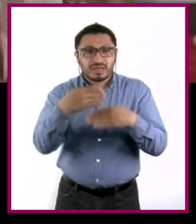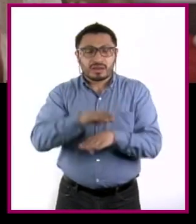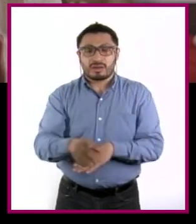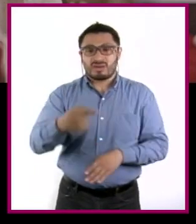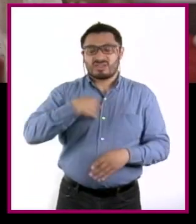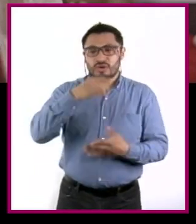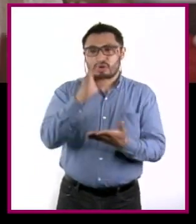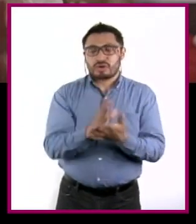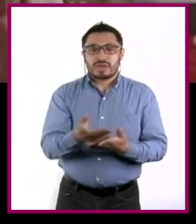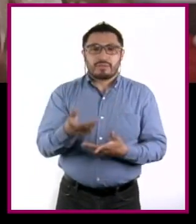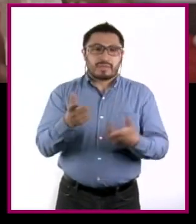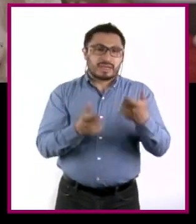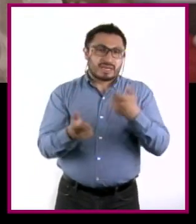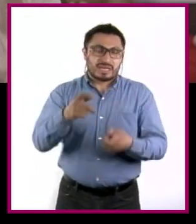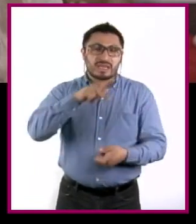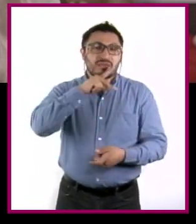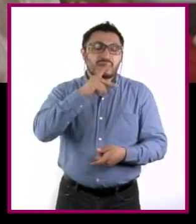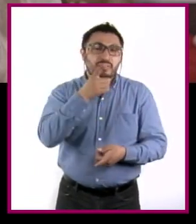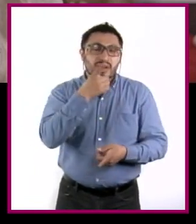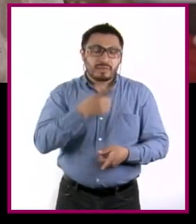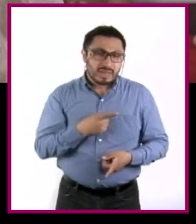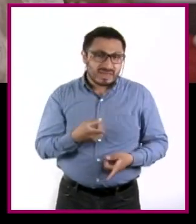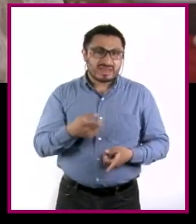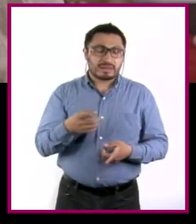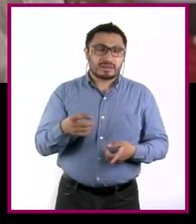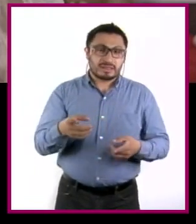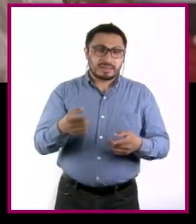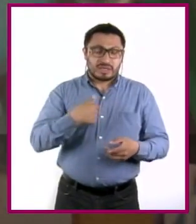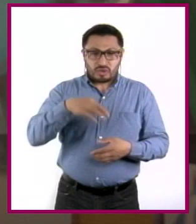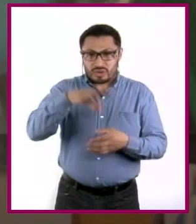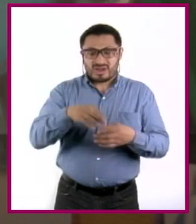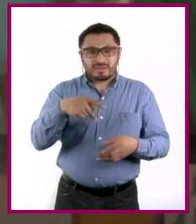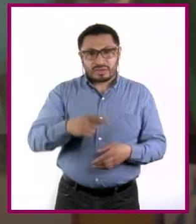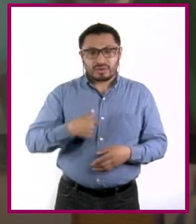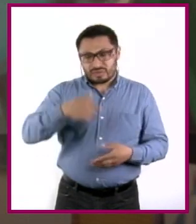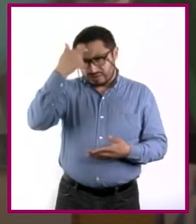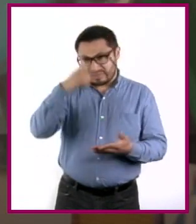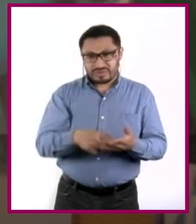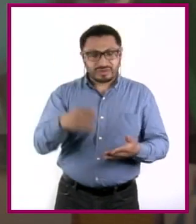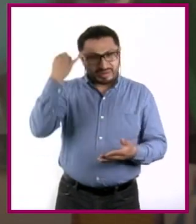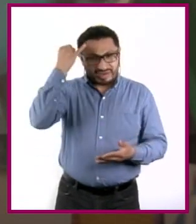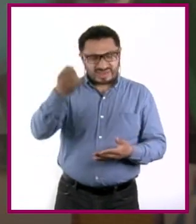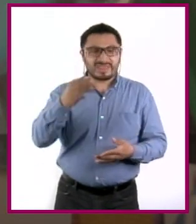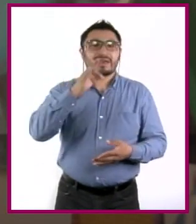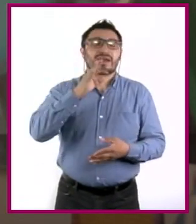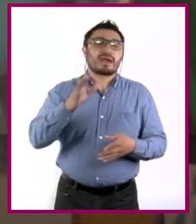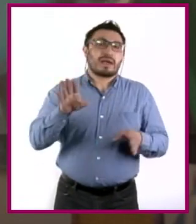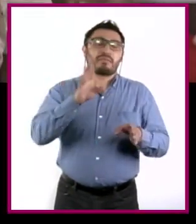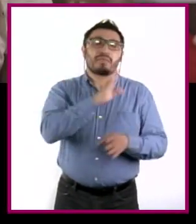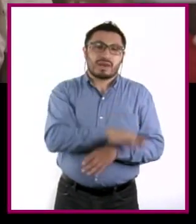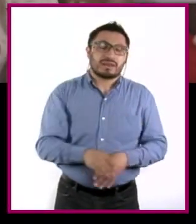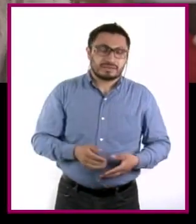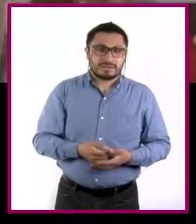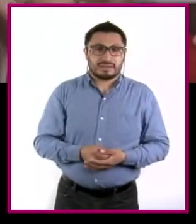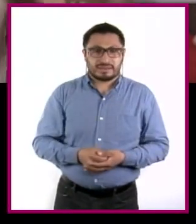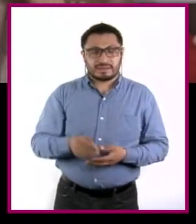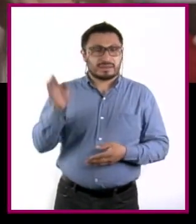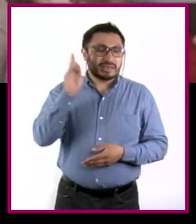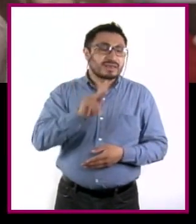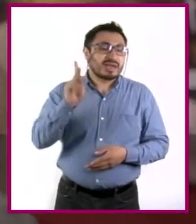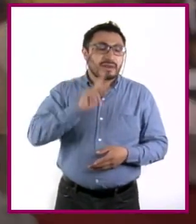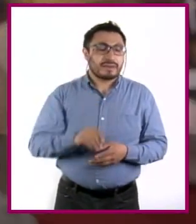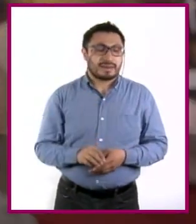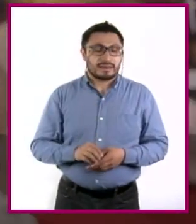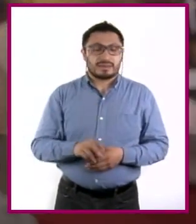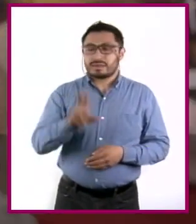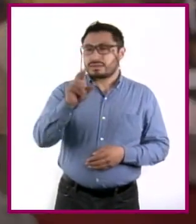tengo la impresión de que a veces la cosa es medio engañosa. Ya veré cómo le hago. De entrada con lo del fin de semana me alcanza para las primeras dos quincenas. No,